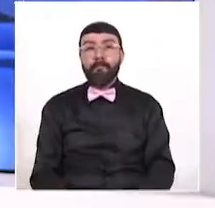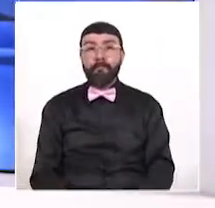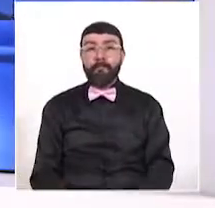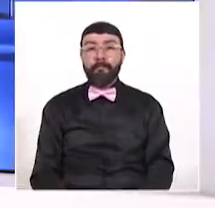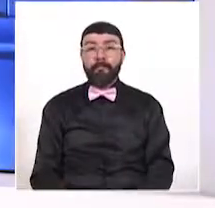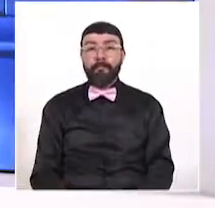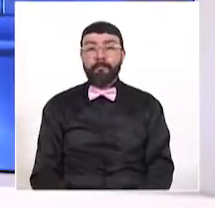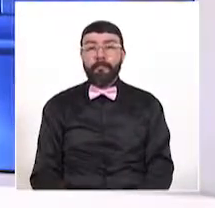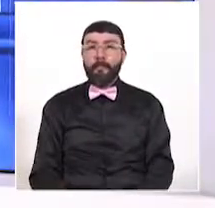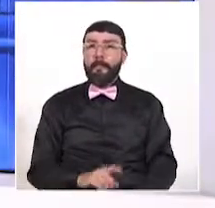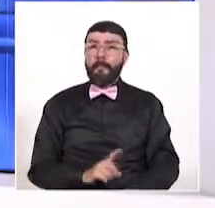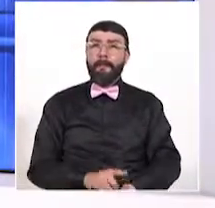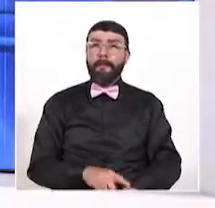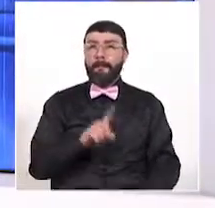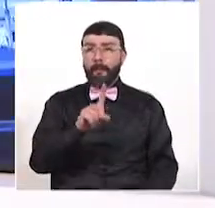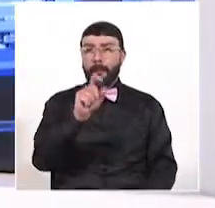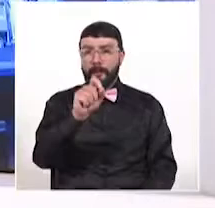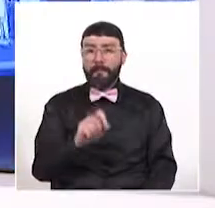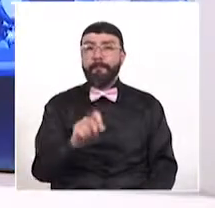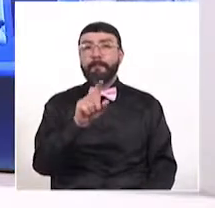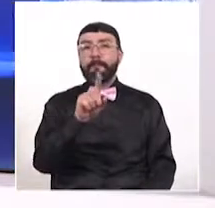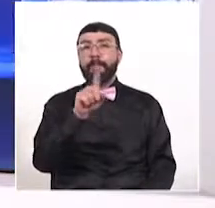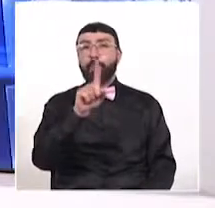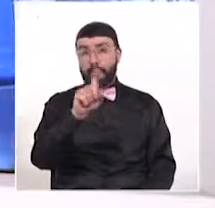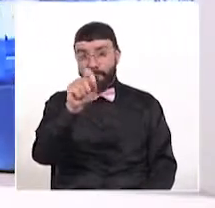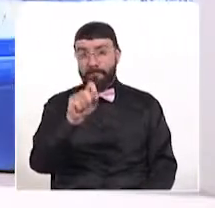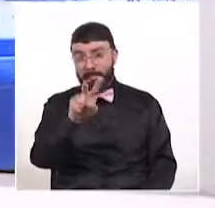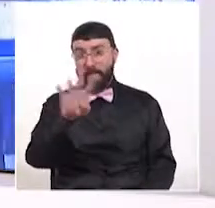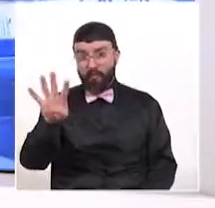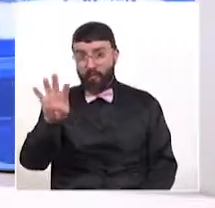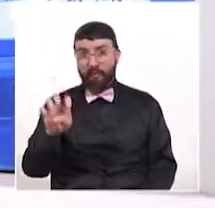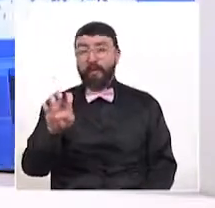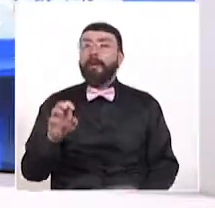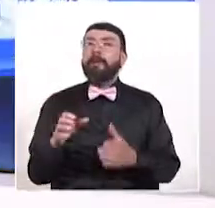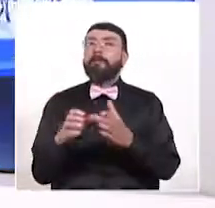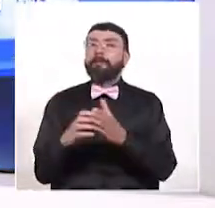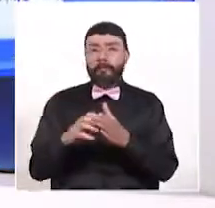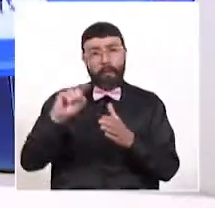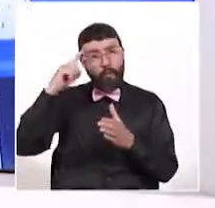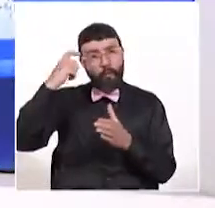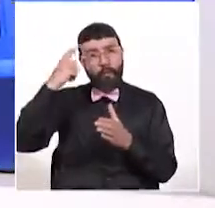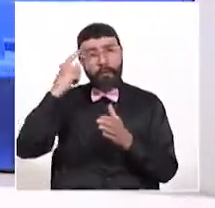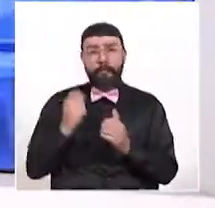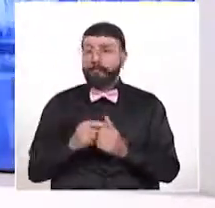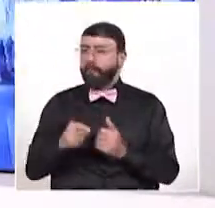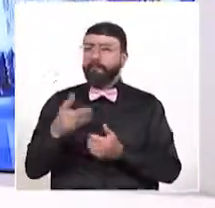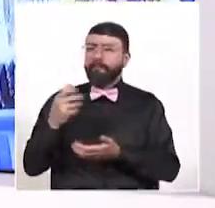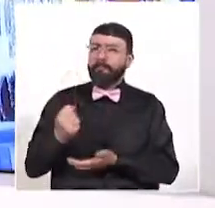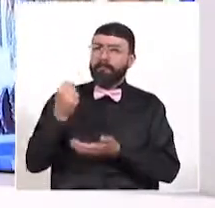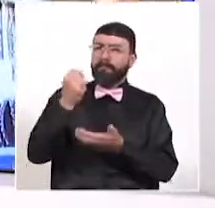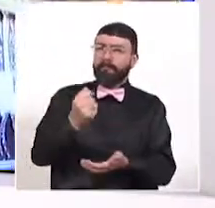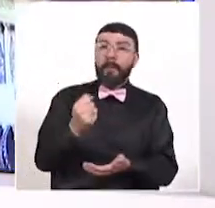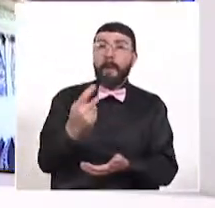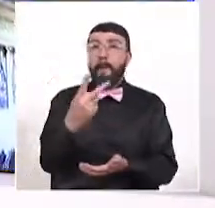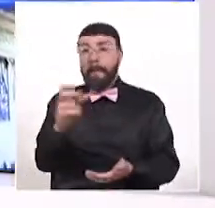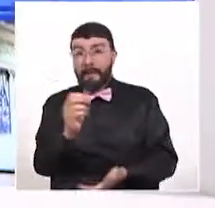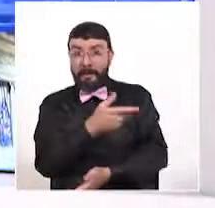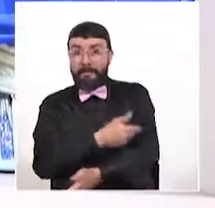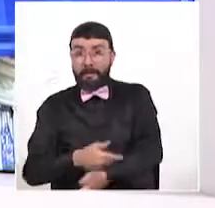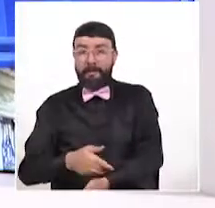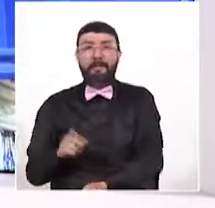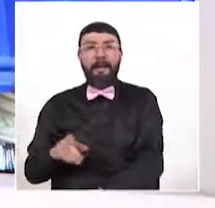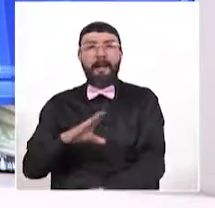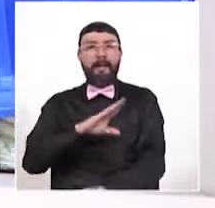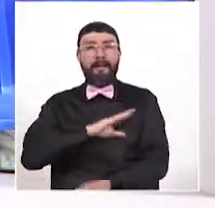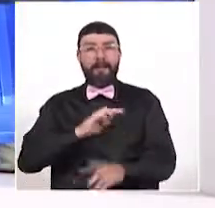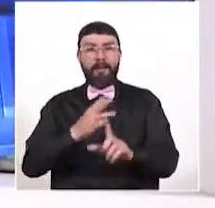Y a la una de la tarde con 29 minutos iniciamos con nuestra sección de gobierno. Con una inversión de 20 millones de pesos, la Alcaldía de